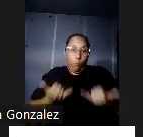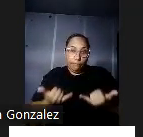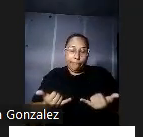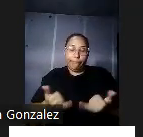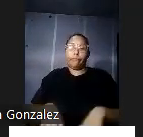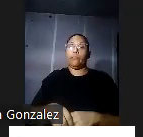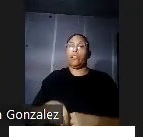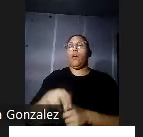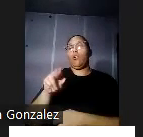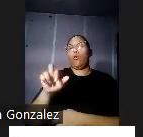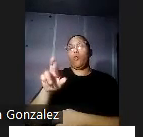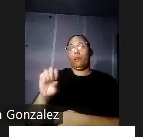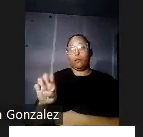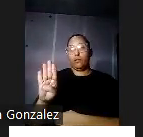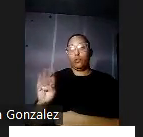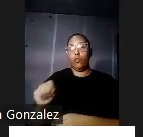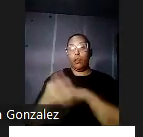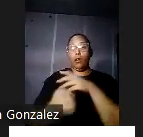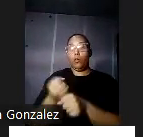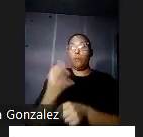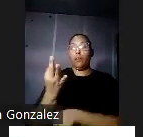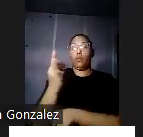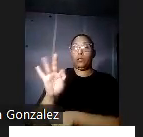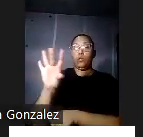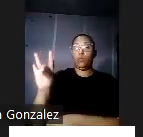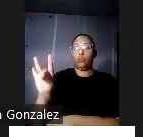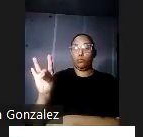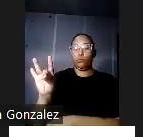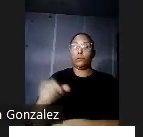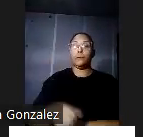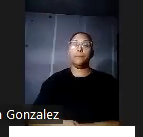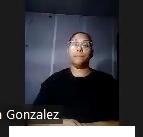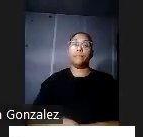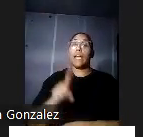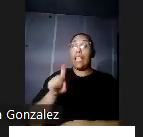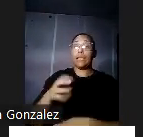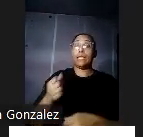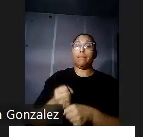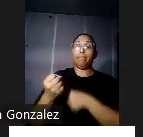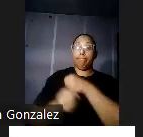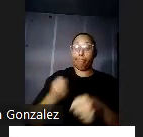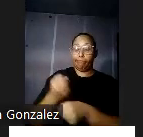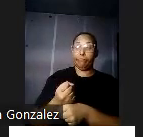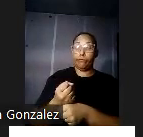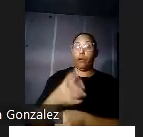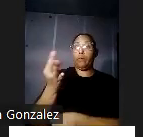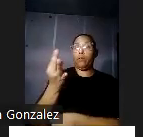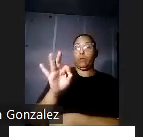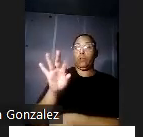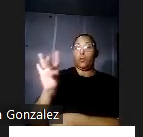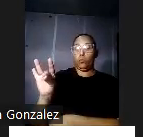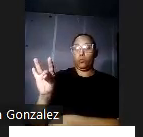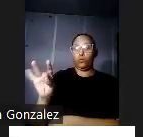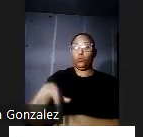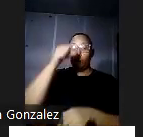1908. Y es precisamente en ese año, en 1908, cuando los hermanos Hernán y Sostenes